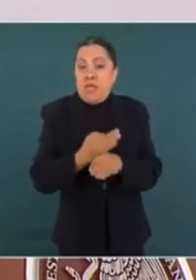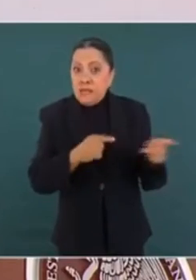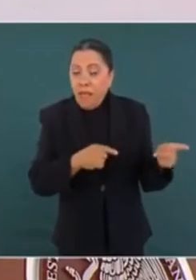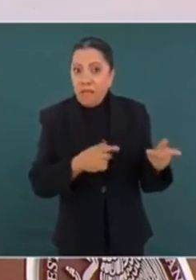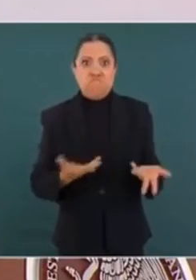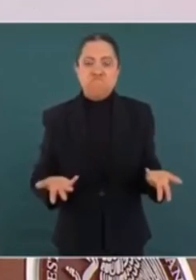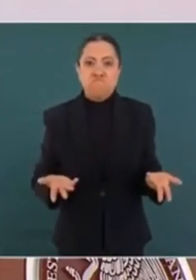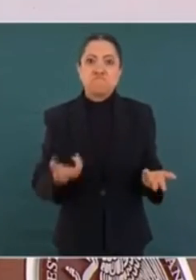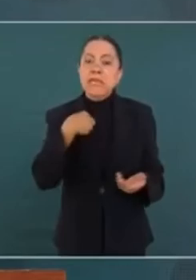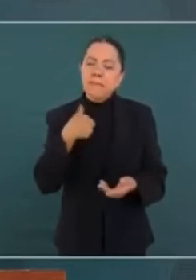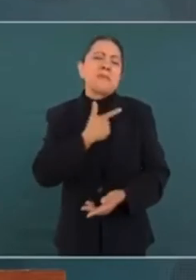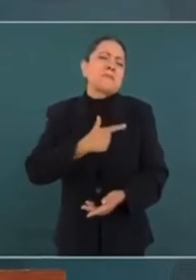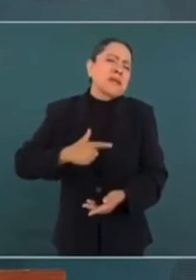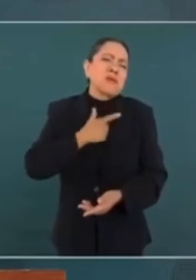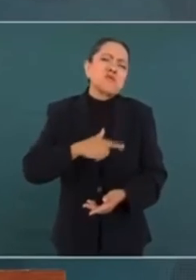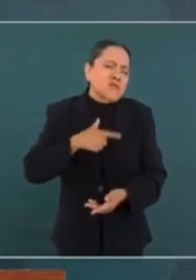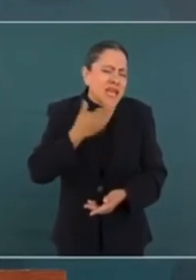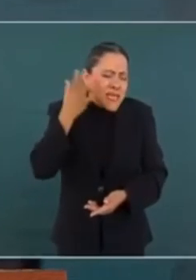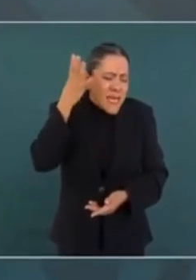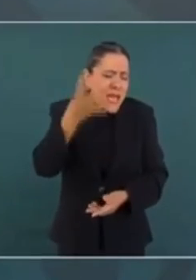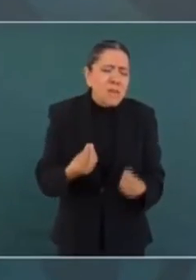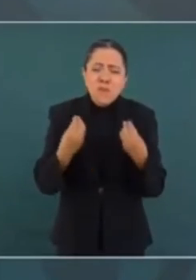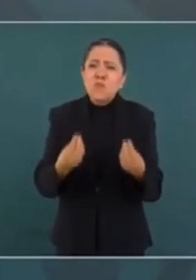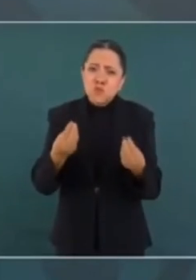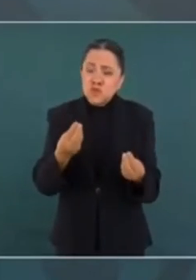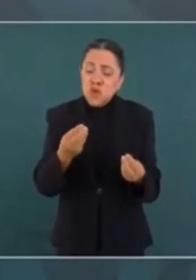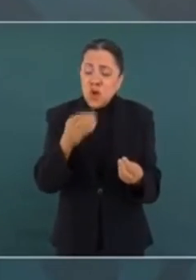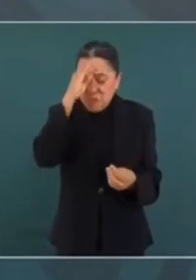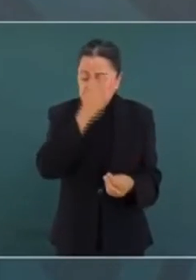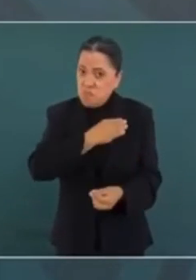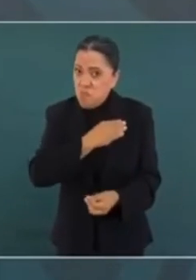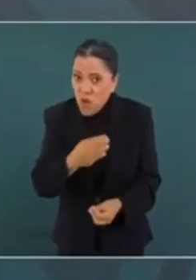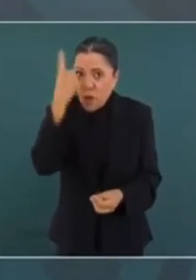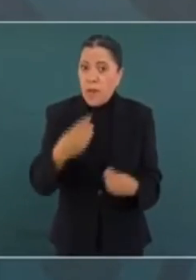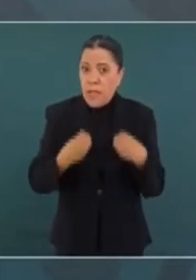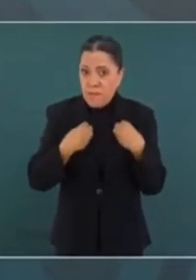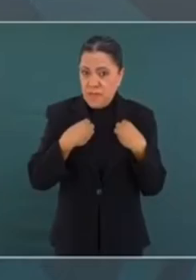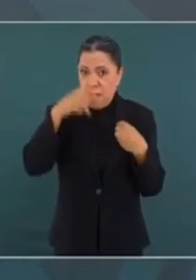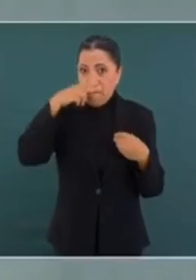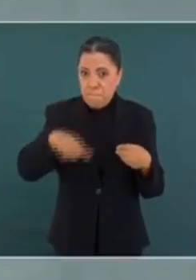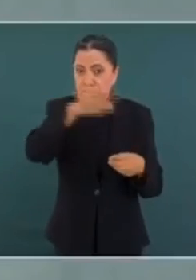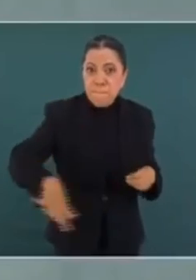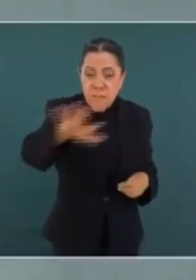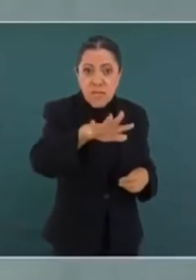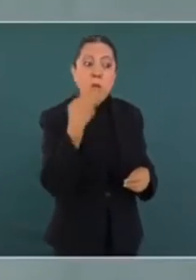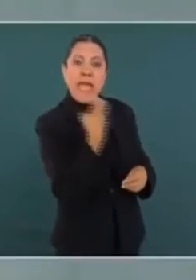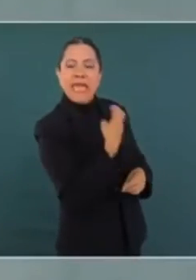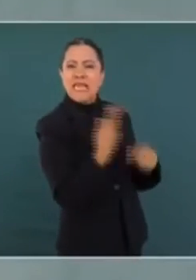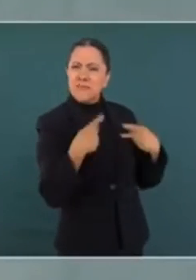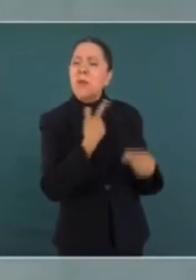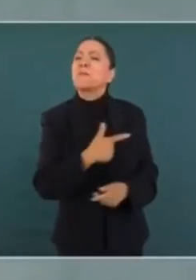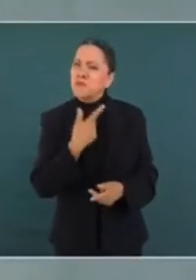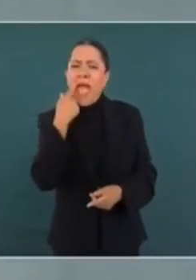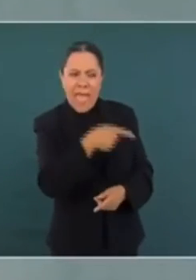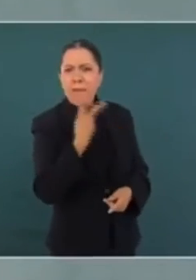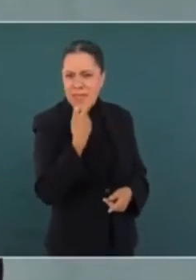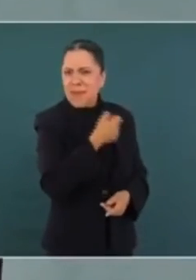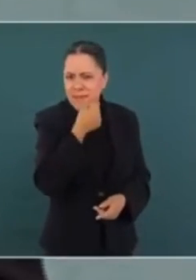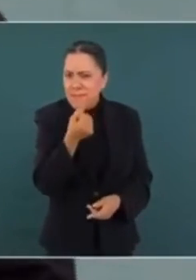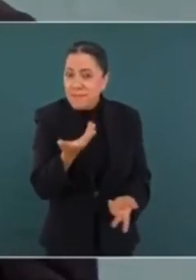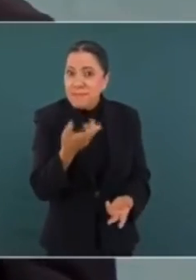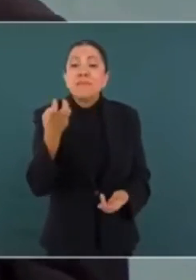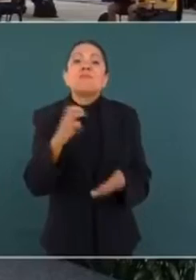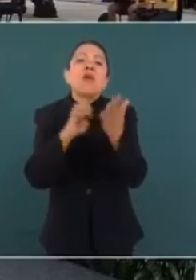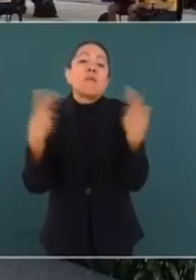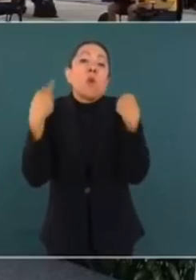A mí me gustaría mucho, y sería muy bueno, para la vida pública de México, que esas personas hablaran. La maestra Elvested